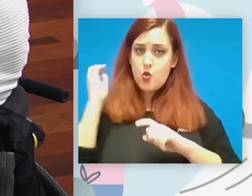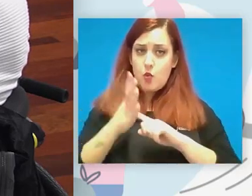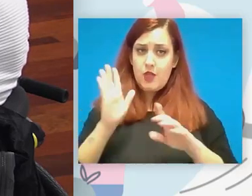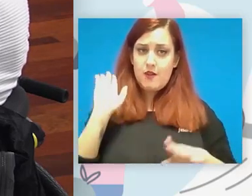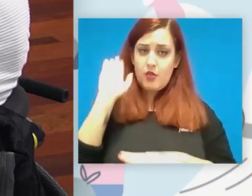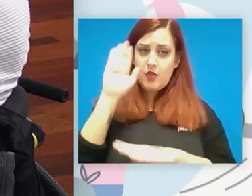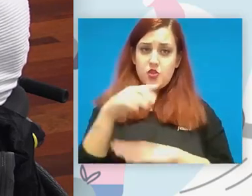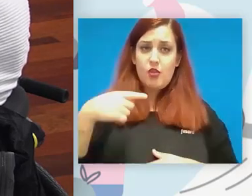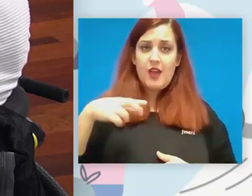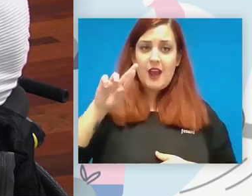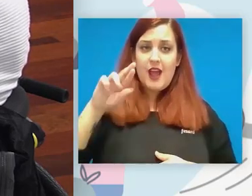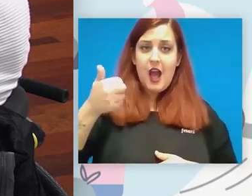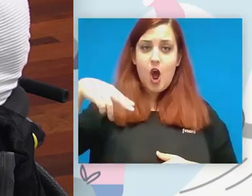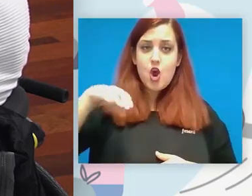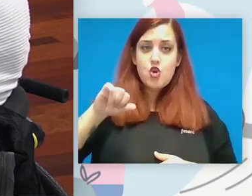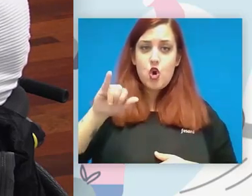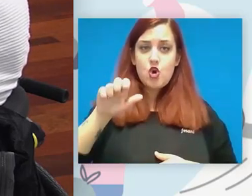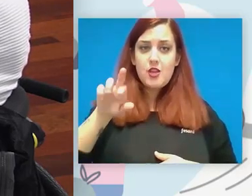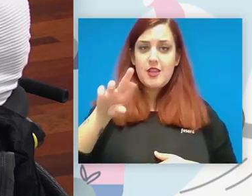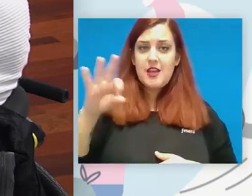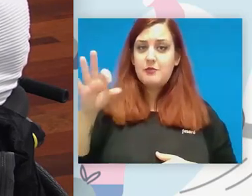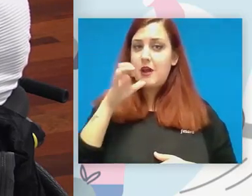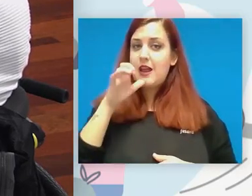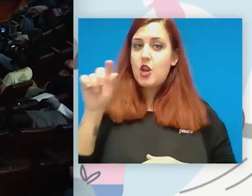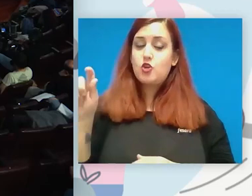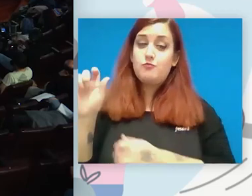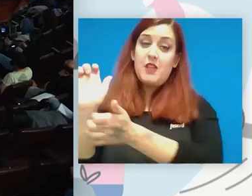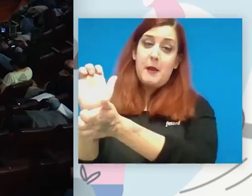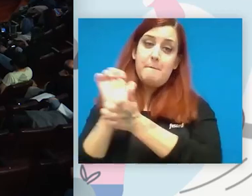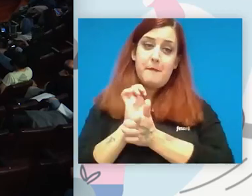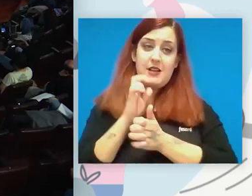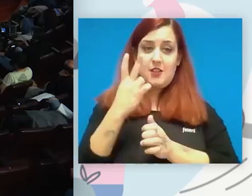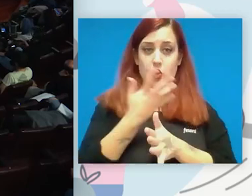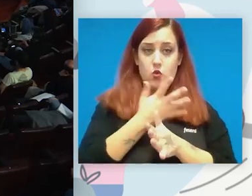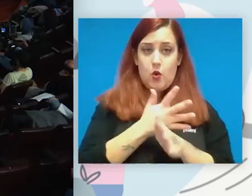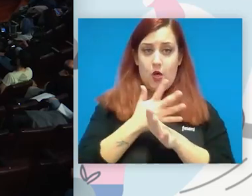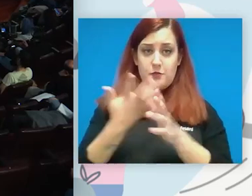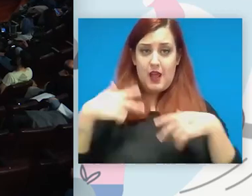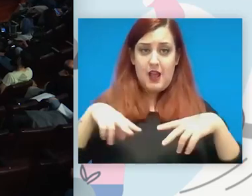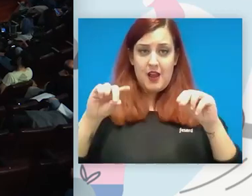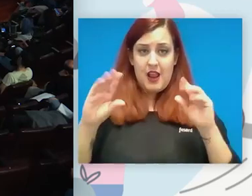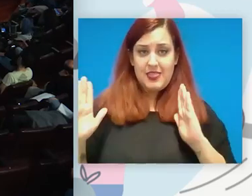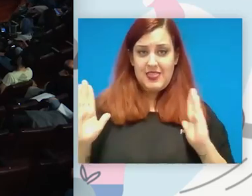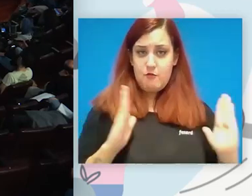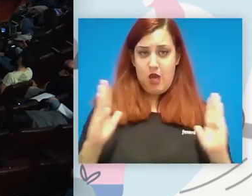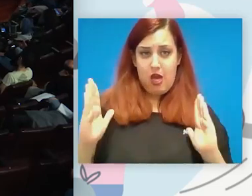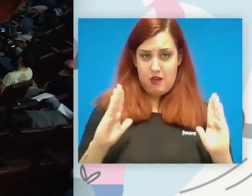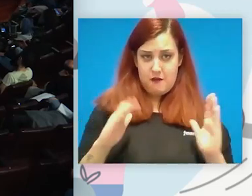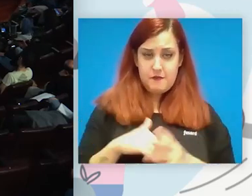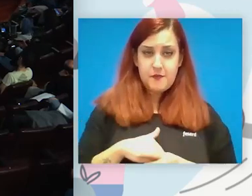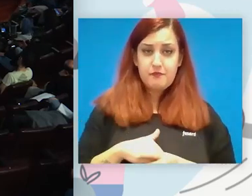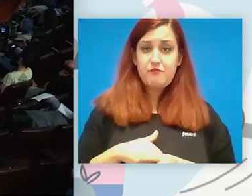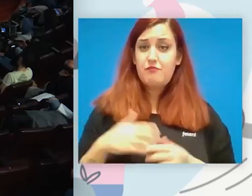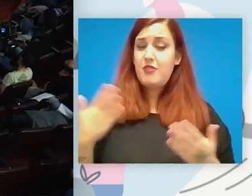Granollers para que nos cedan dos o tres jugadores y poder terminar la temporada es un agravio